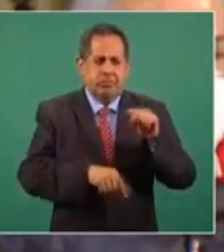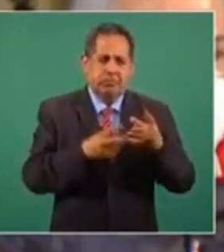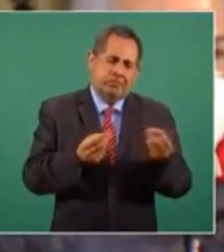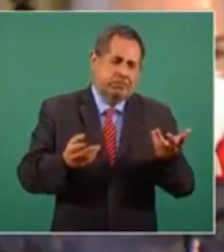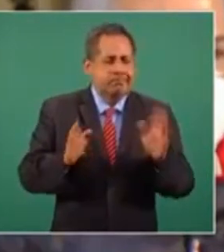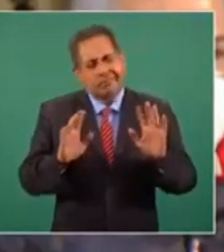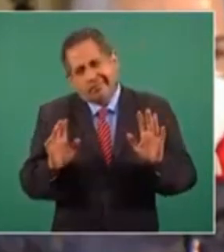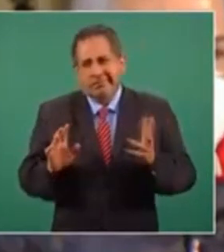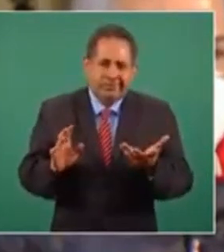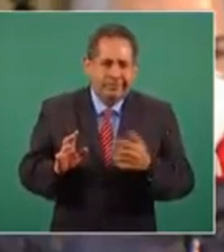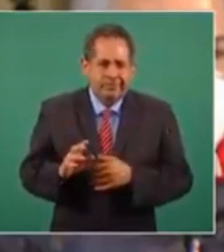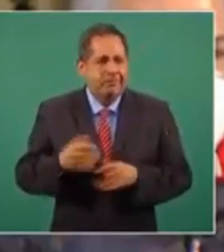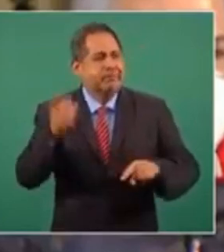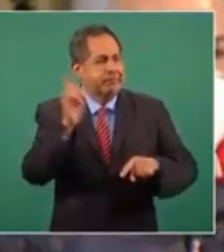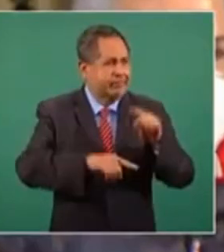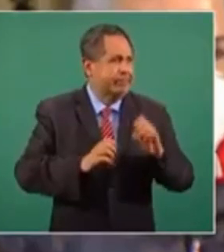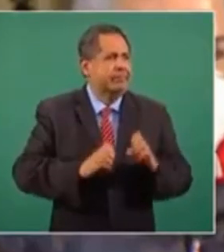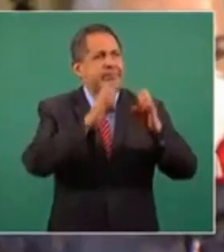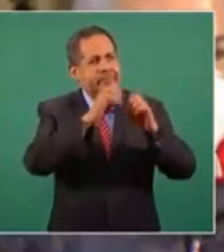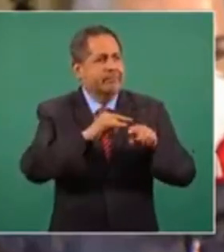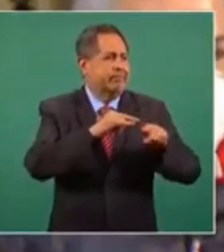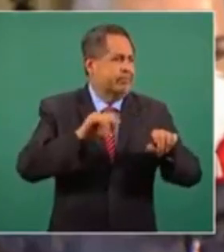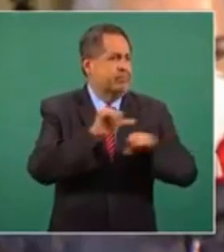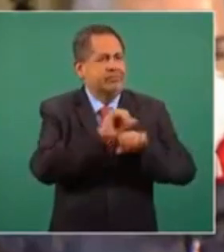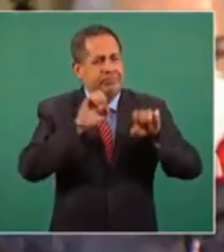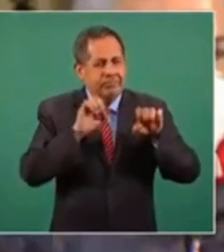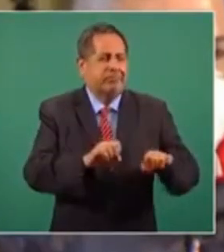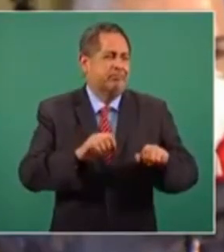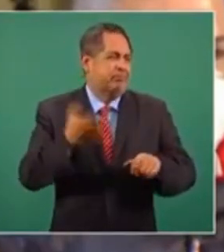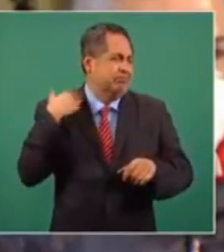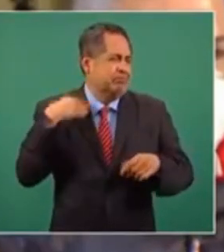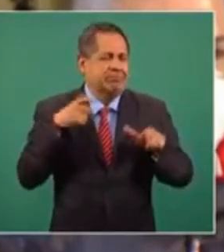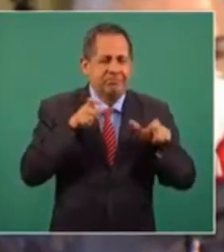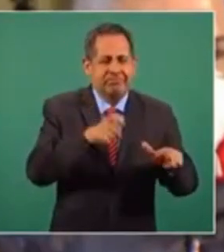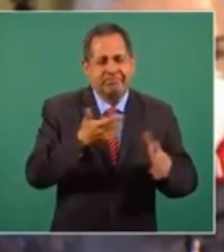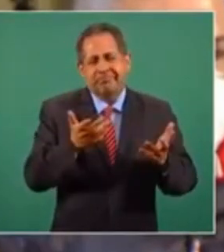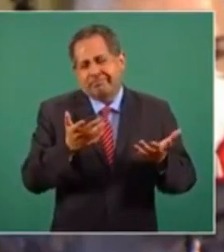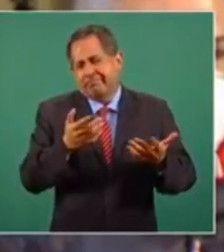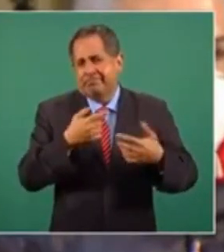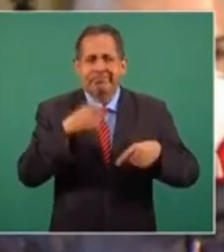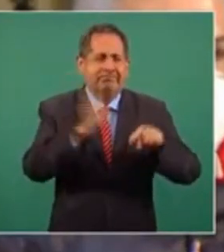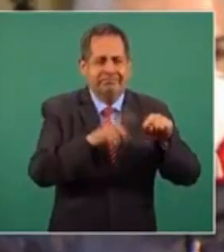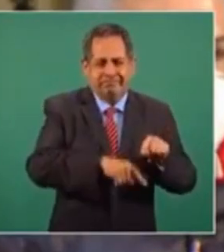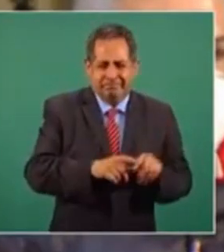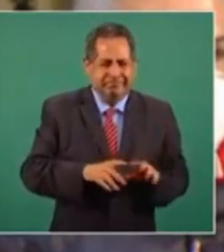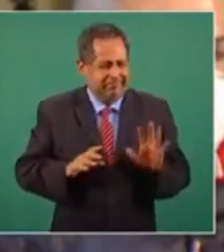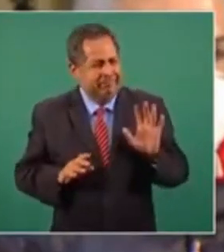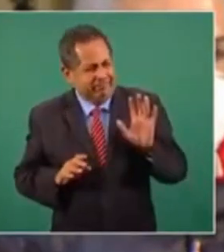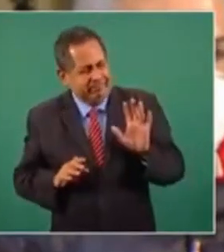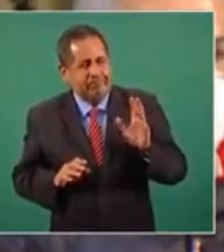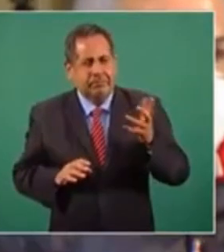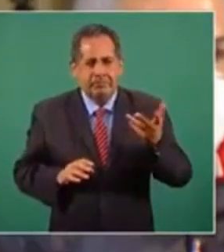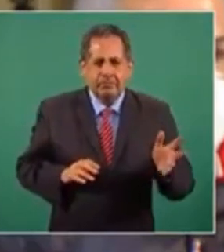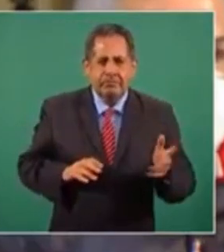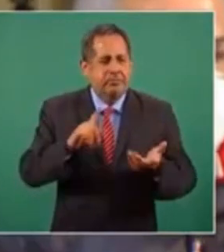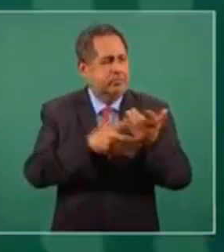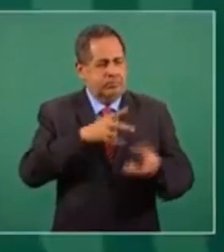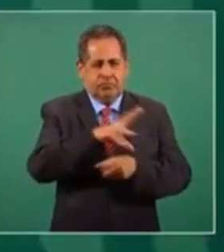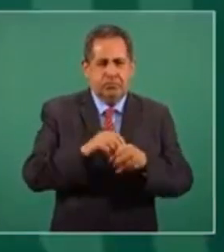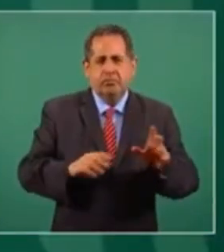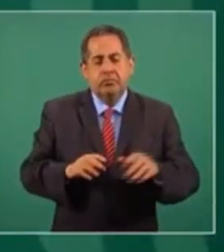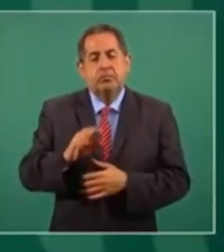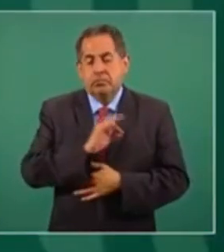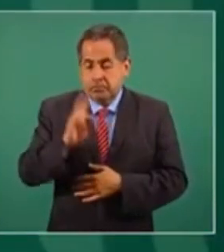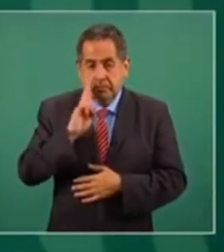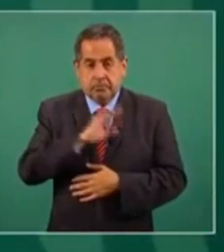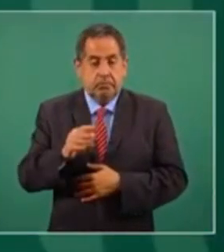sí quítenles la alberca, los edificios, los carros del año, los guaruras, los choferes, o sea, tienen de todo. Lo